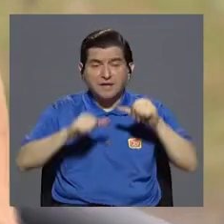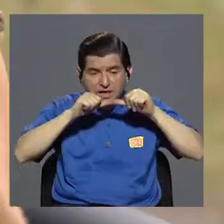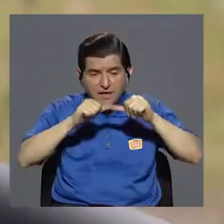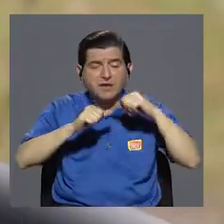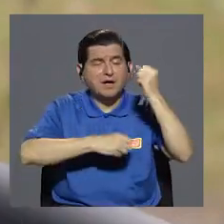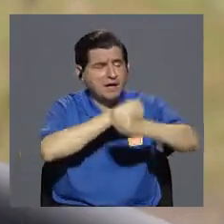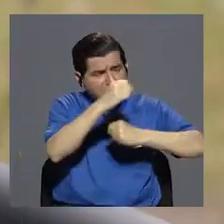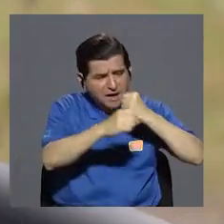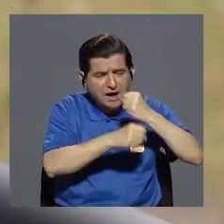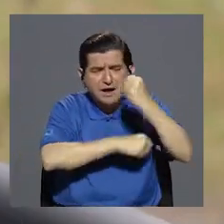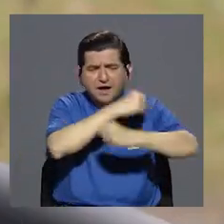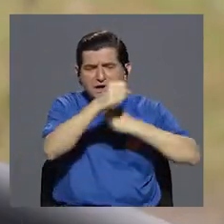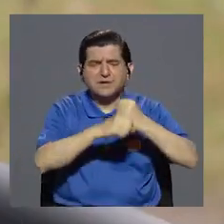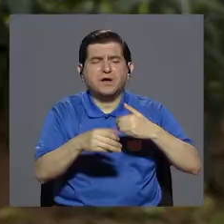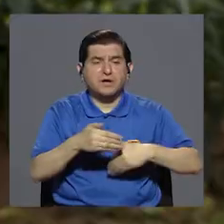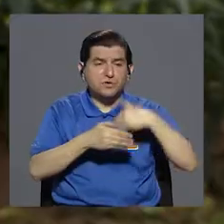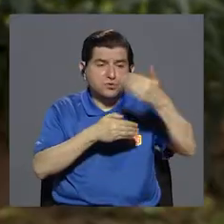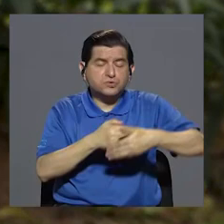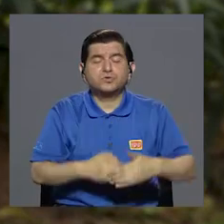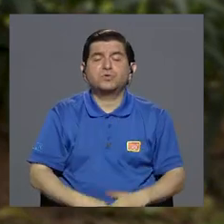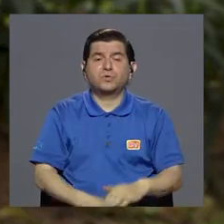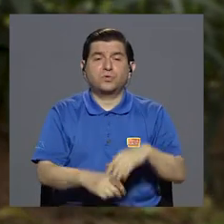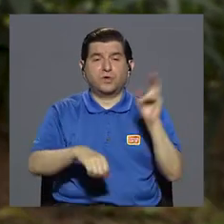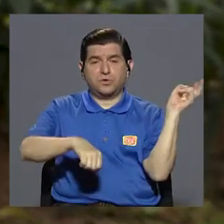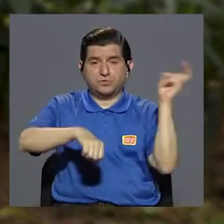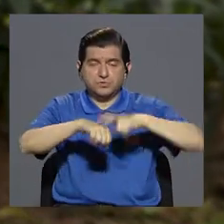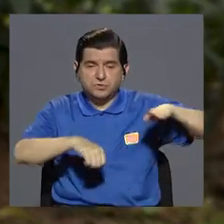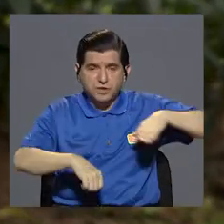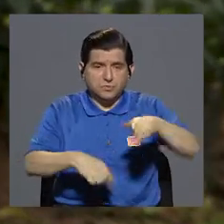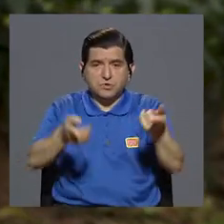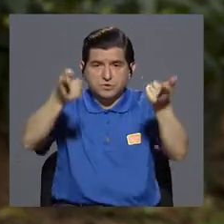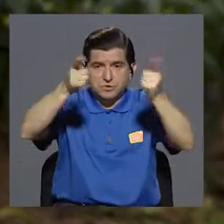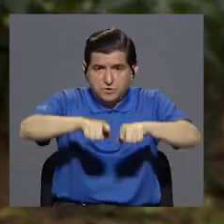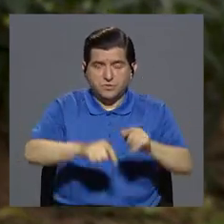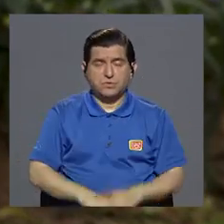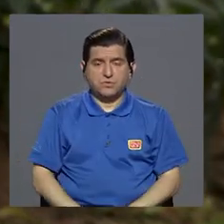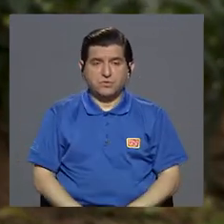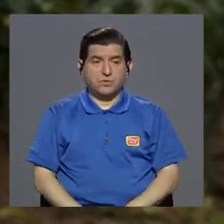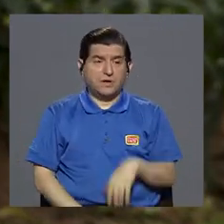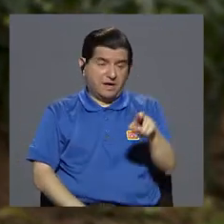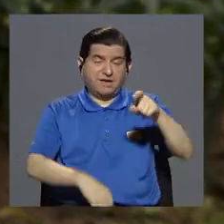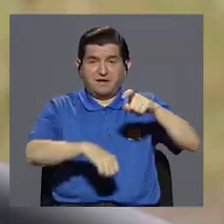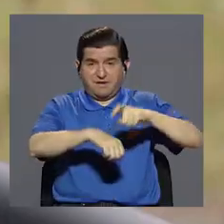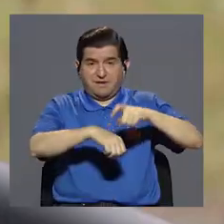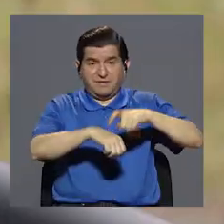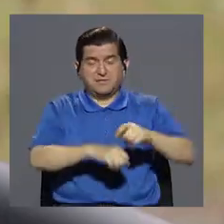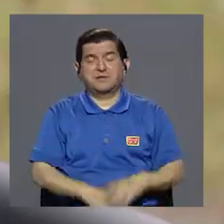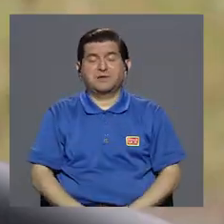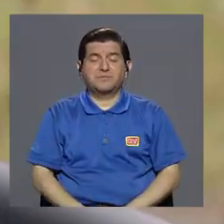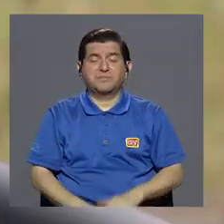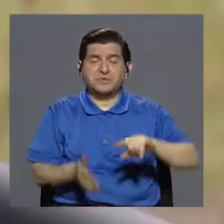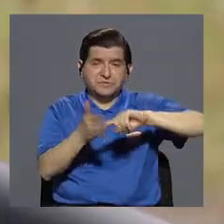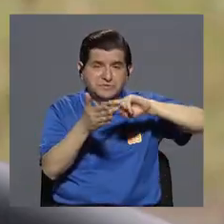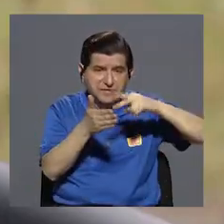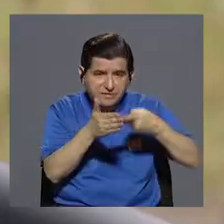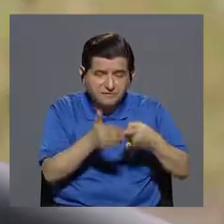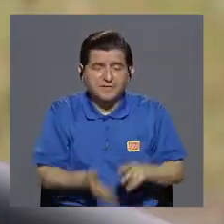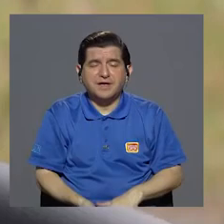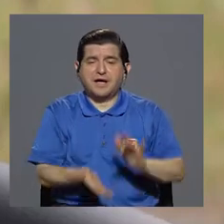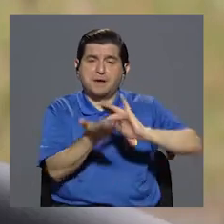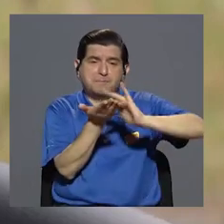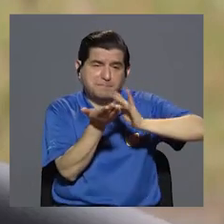el tiempo, o sea, todos los años que necesita atención después de la mordedura son medicamentos,